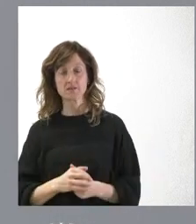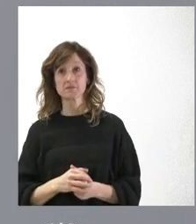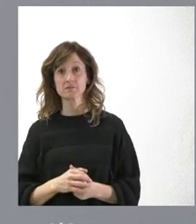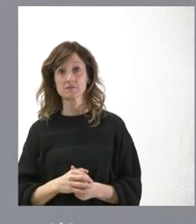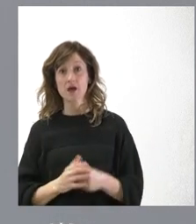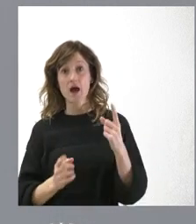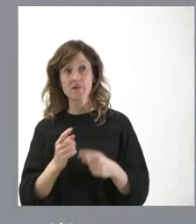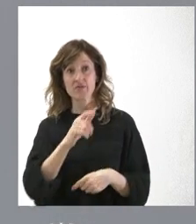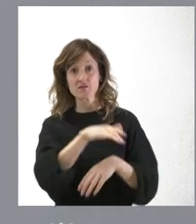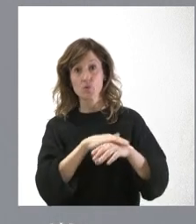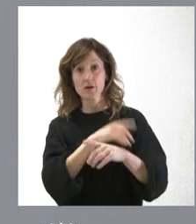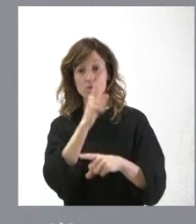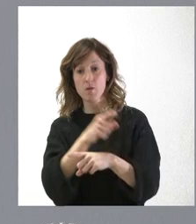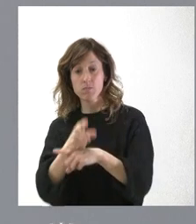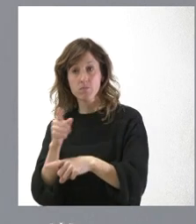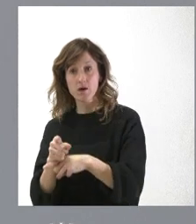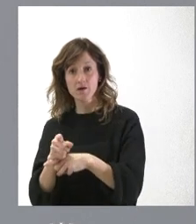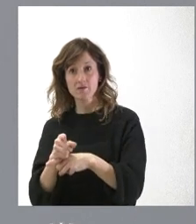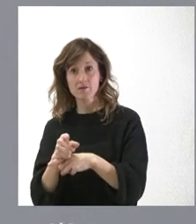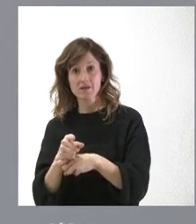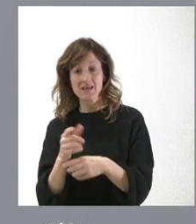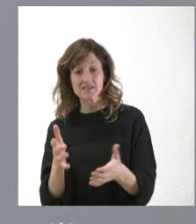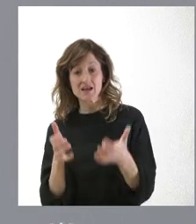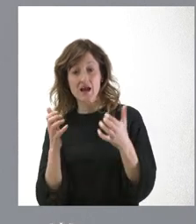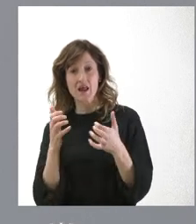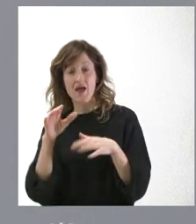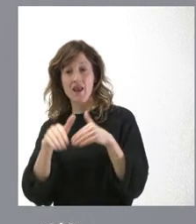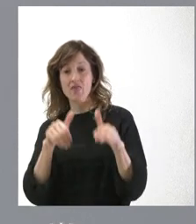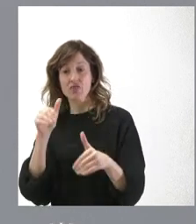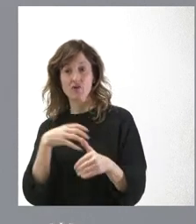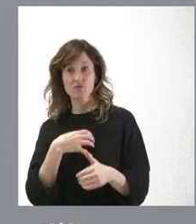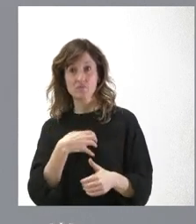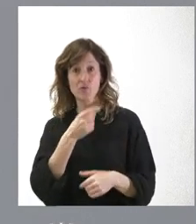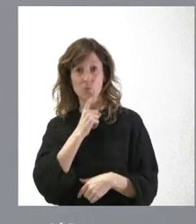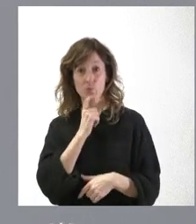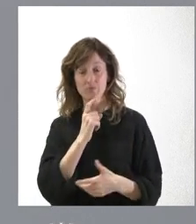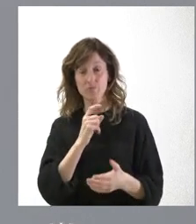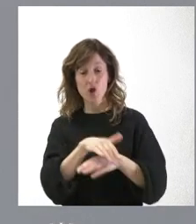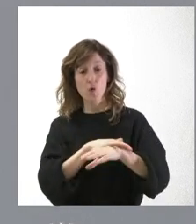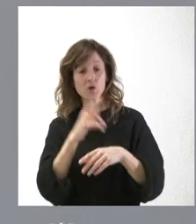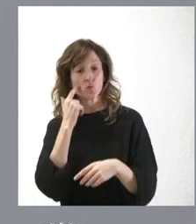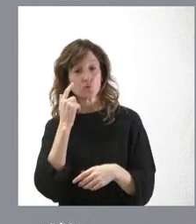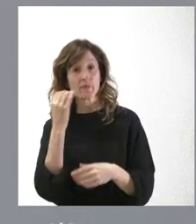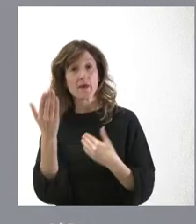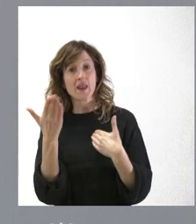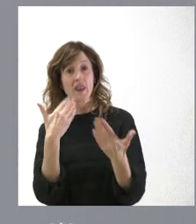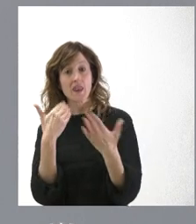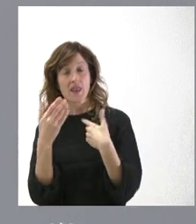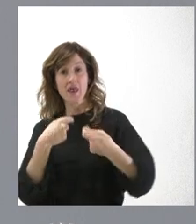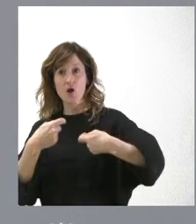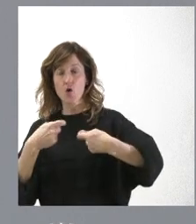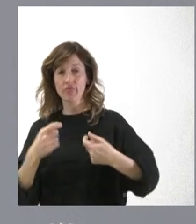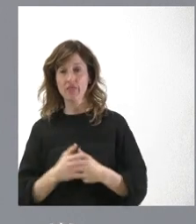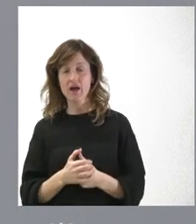cuando uno impone y no es el partido que agrada las elecciones, no tiene difícil, porque el Gobierno no tiene que acostumbrarse a negociar. Y en el ámbito del Consejo de